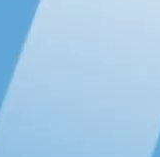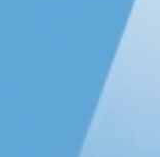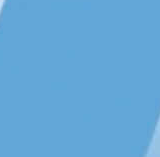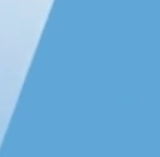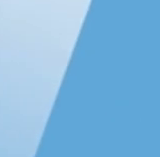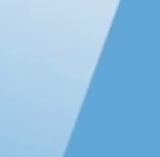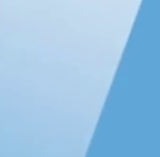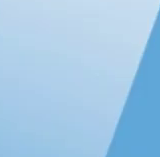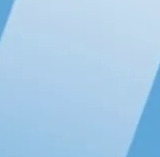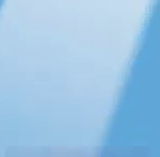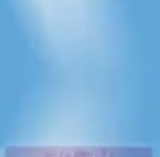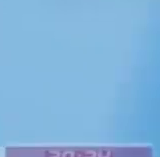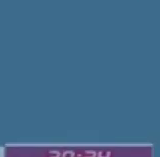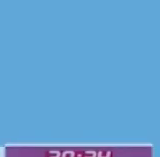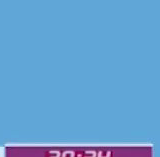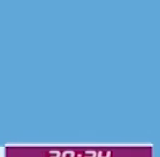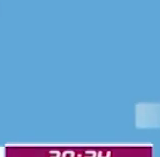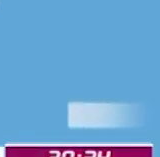Continuamos.